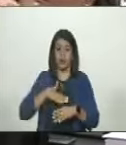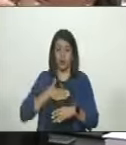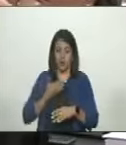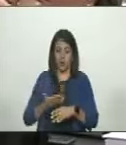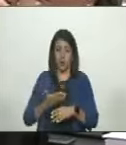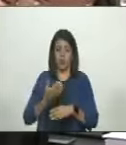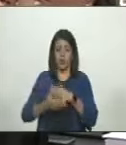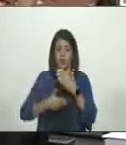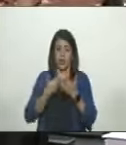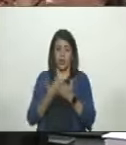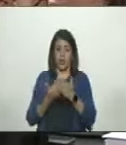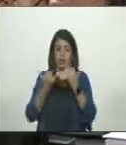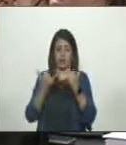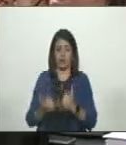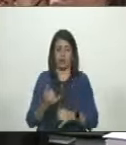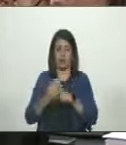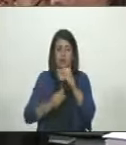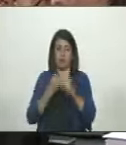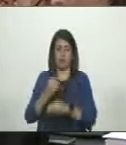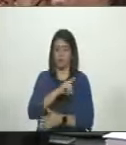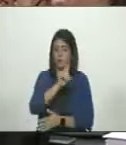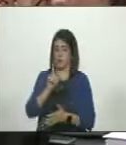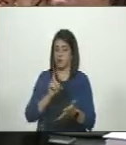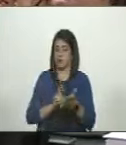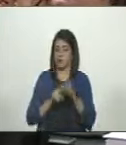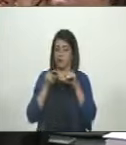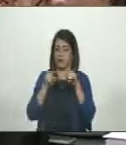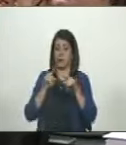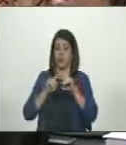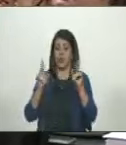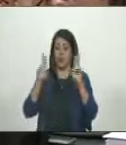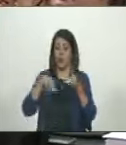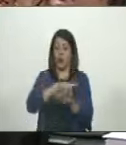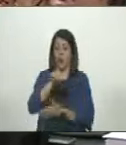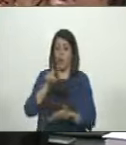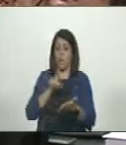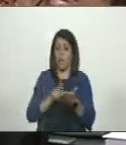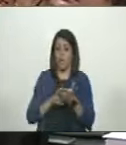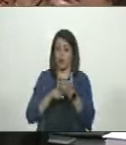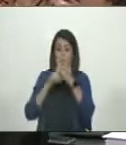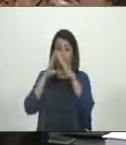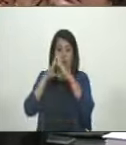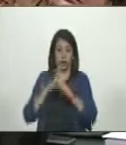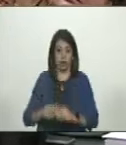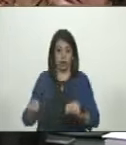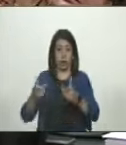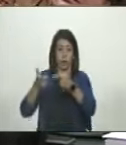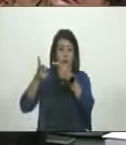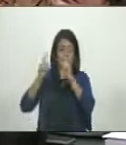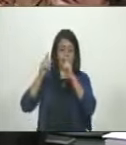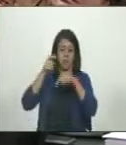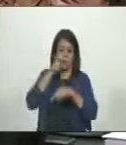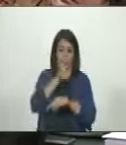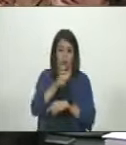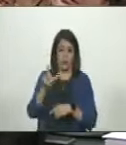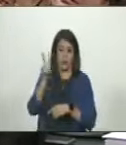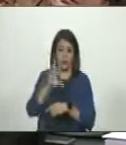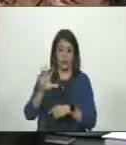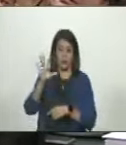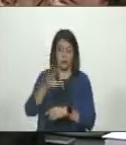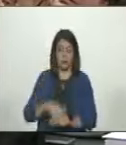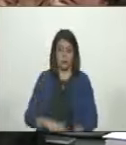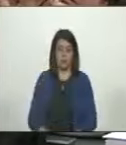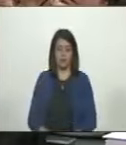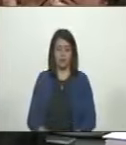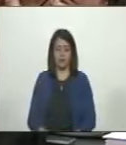aflojar hasta que sea suficiente para ellos, pero nunca para permitir que el pueblo venezolano